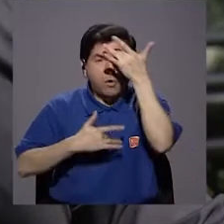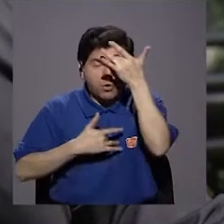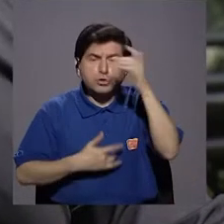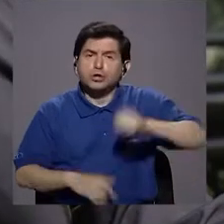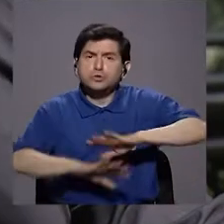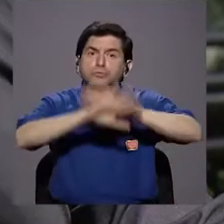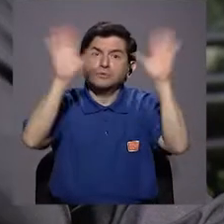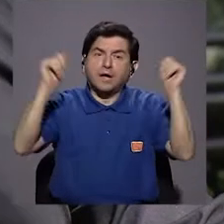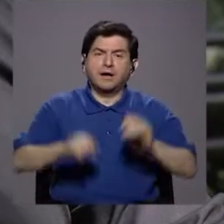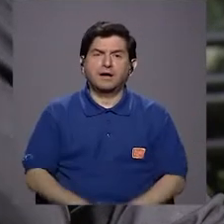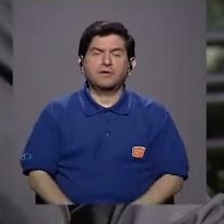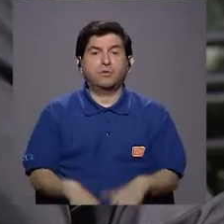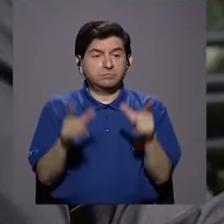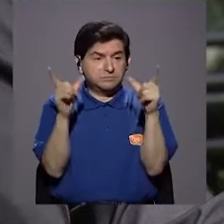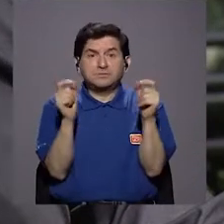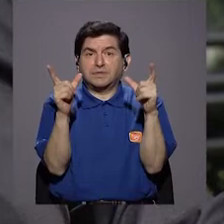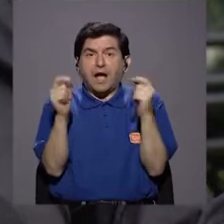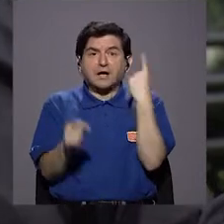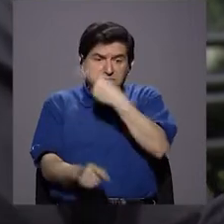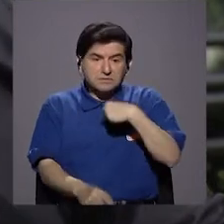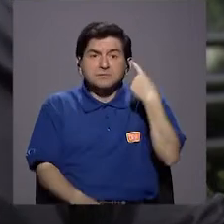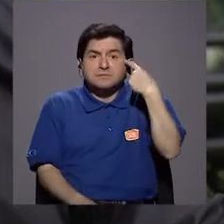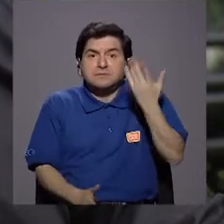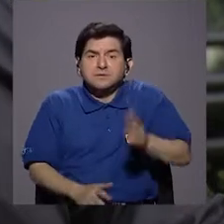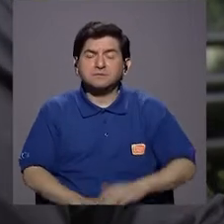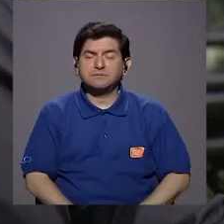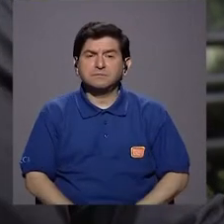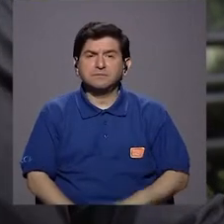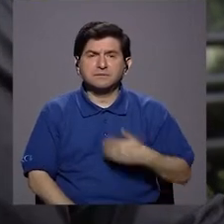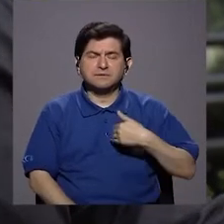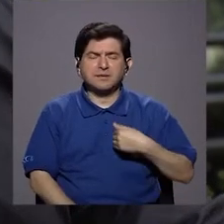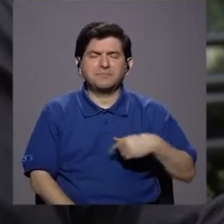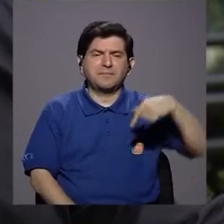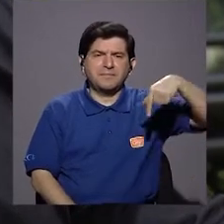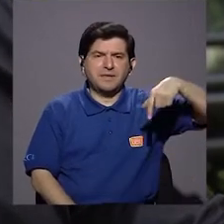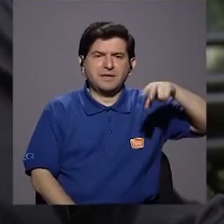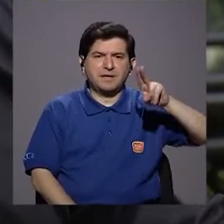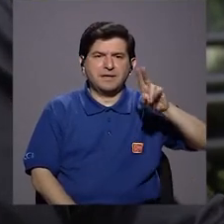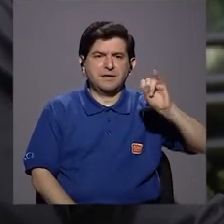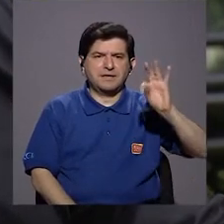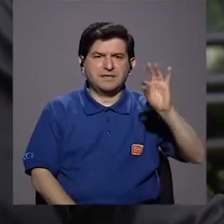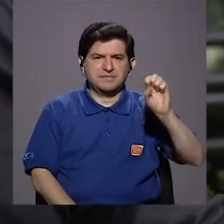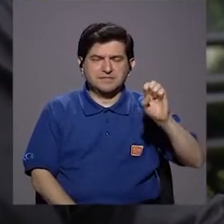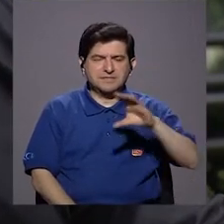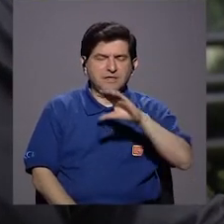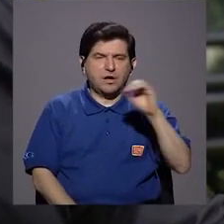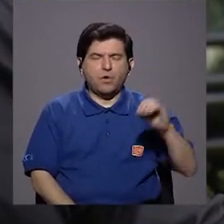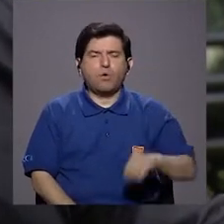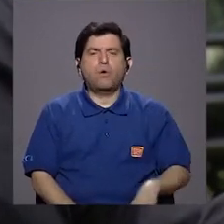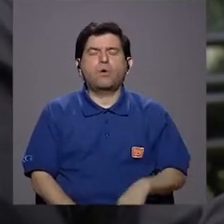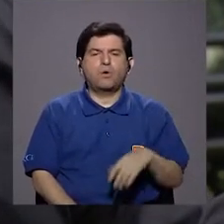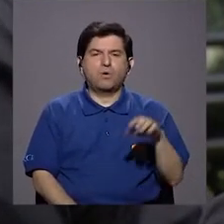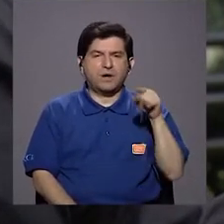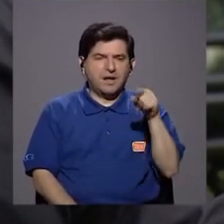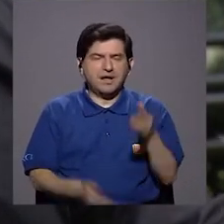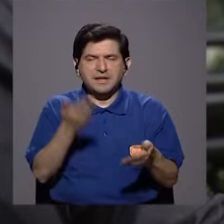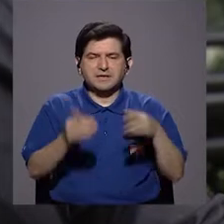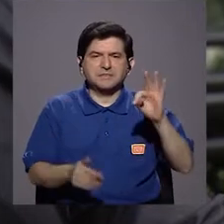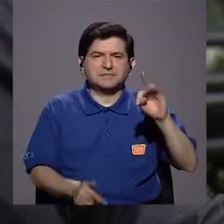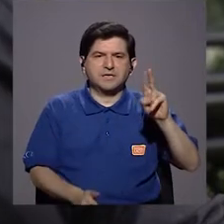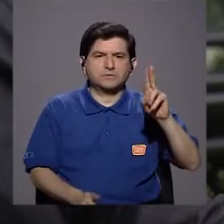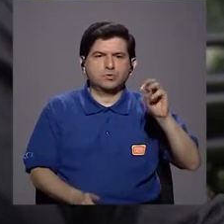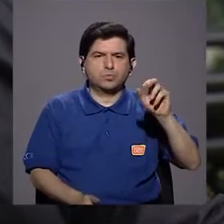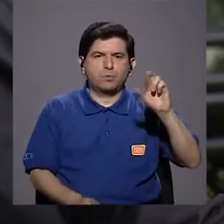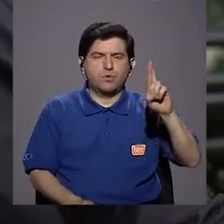Otras enfermedades, no sé. O sea, tenés cáncer oral, tenés quistes y tumores de la boca.